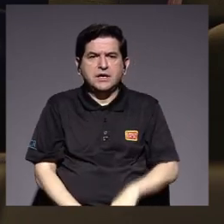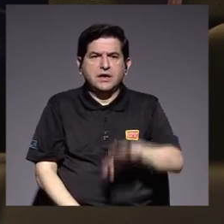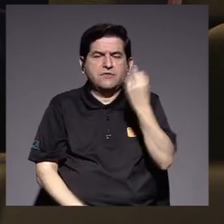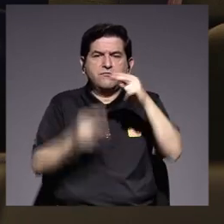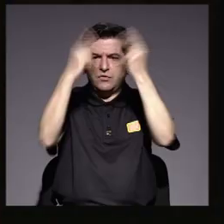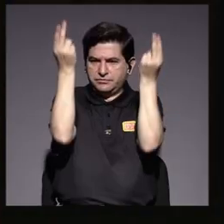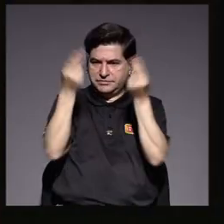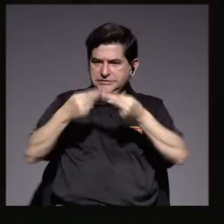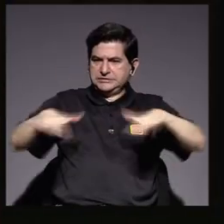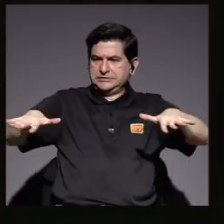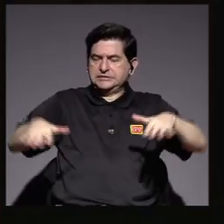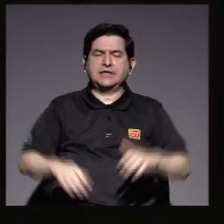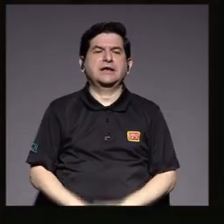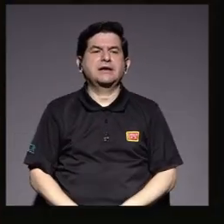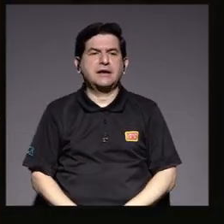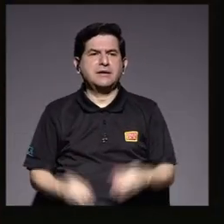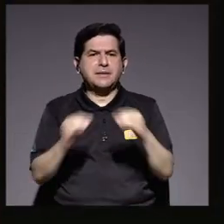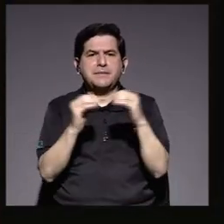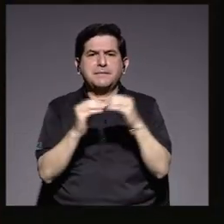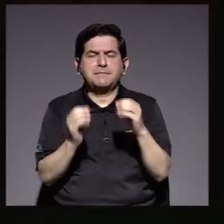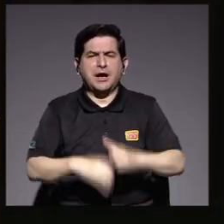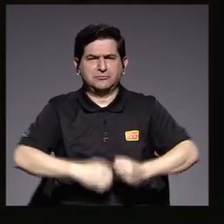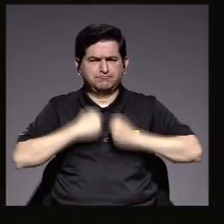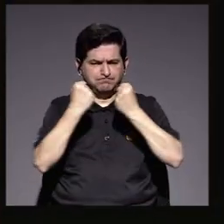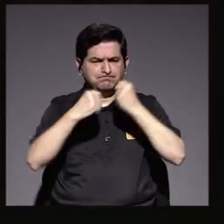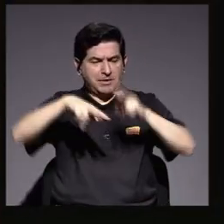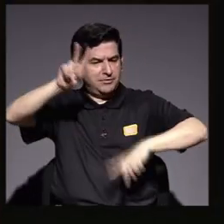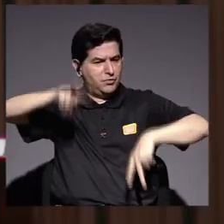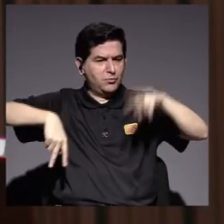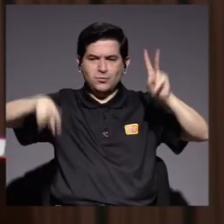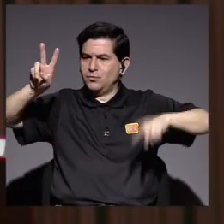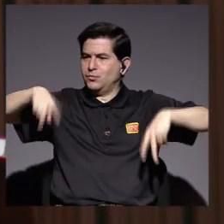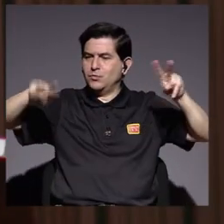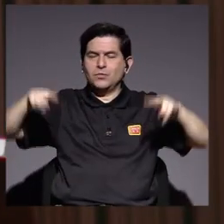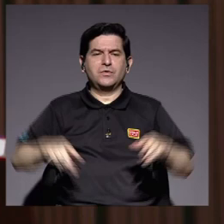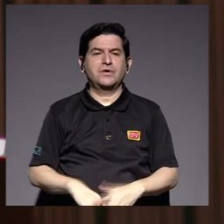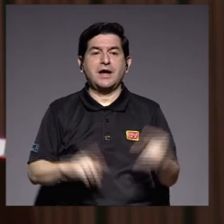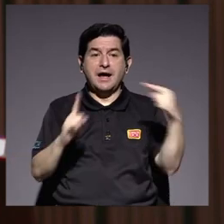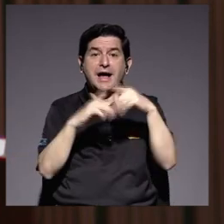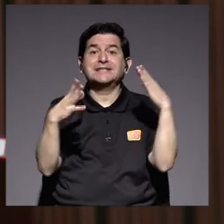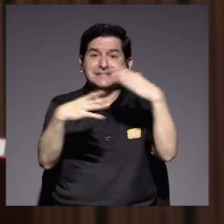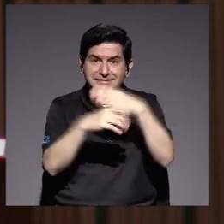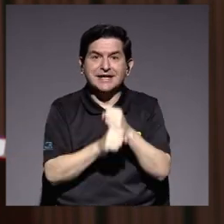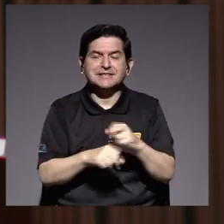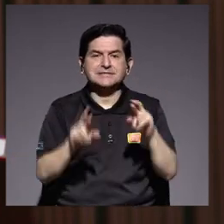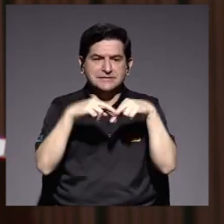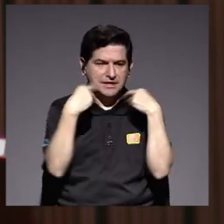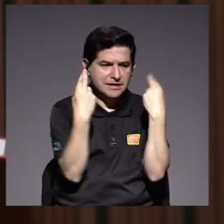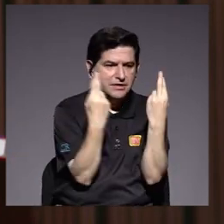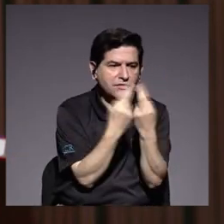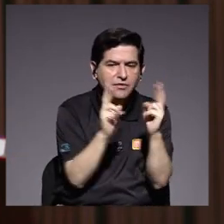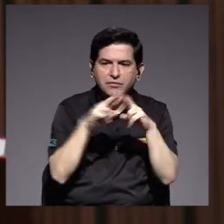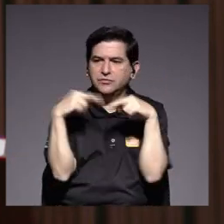virtuales de forma mucho más intensa y variada, incluso para realizar sesiones.